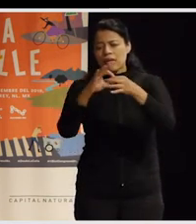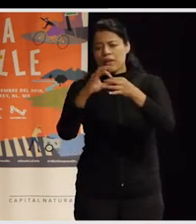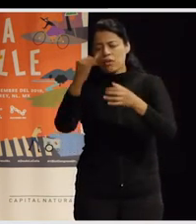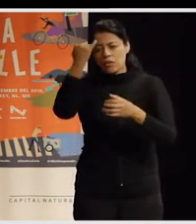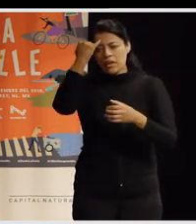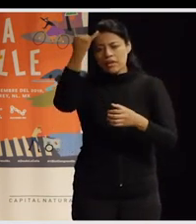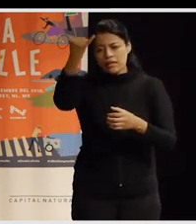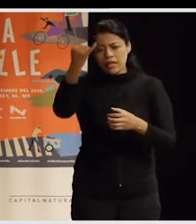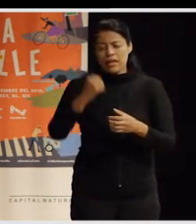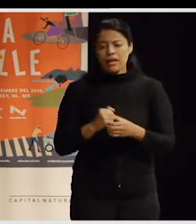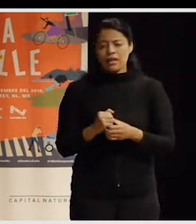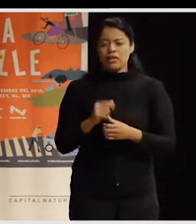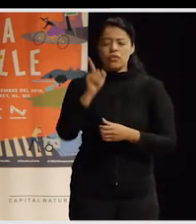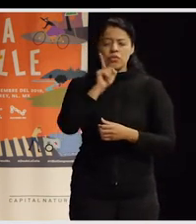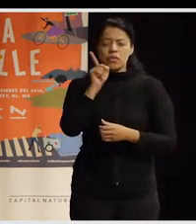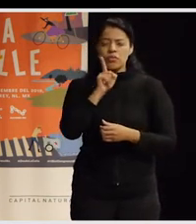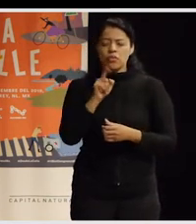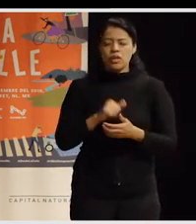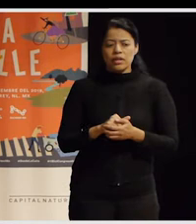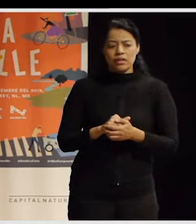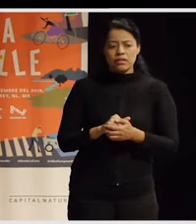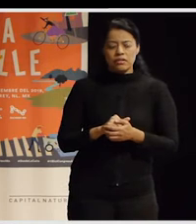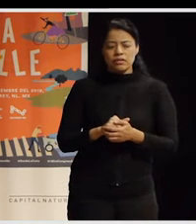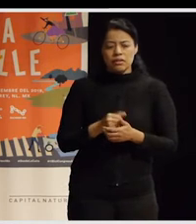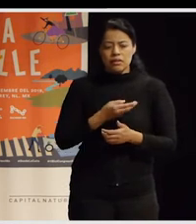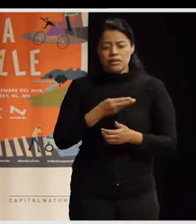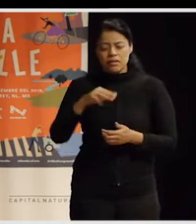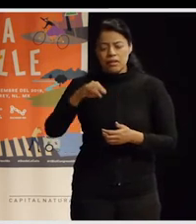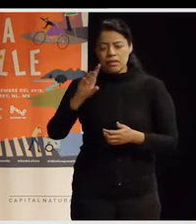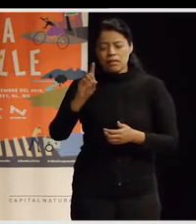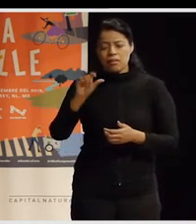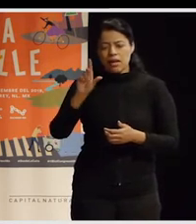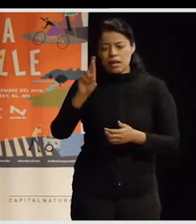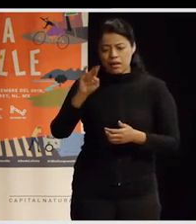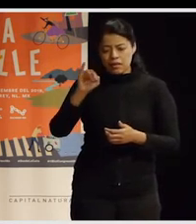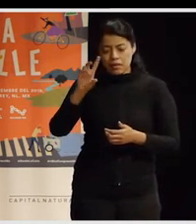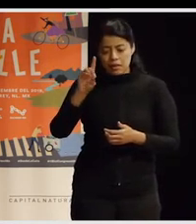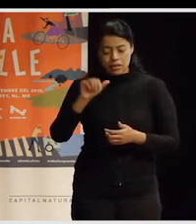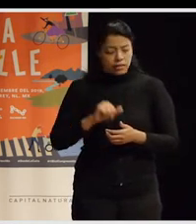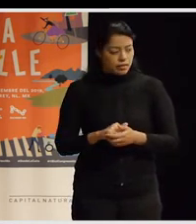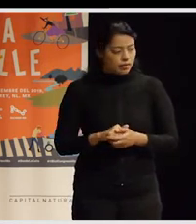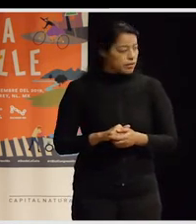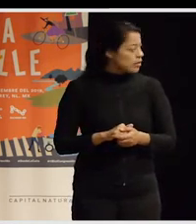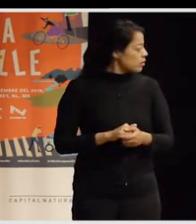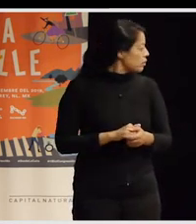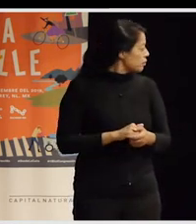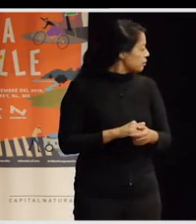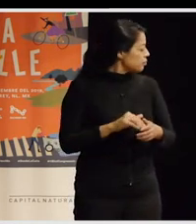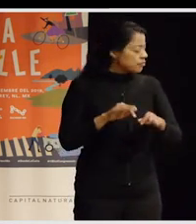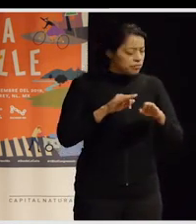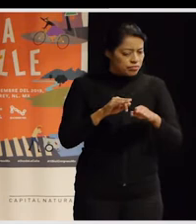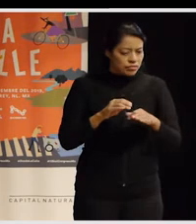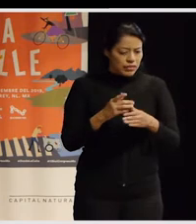economista feminista madrileña que se llama Amaya Pérez Orozco cuando habla del ciudadano BBVA, que es un banco de aquí, que sería el ciudadano